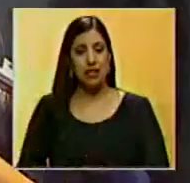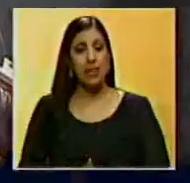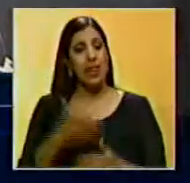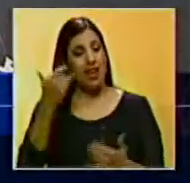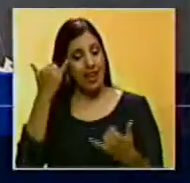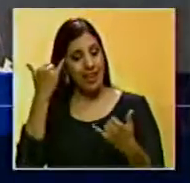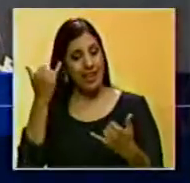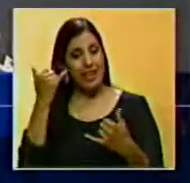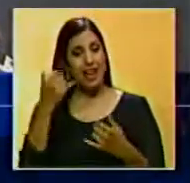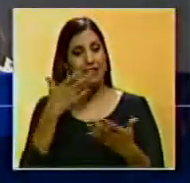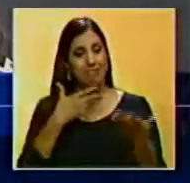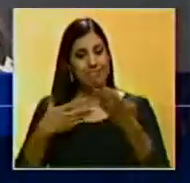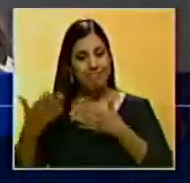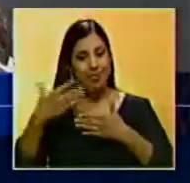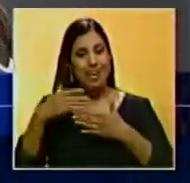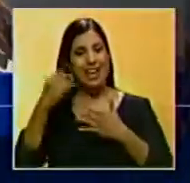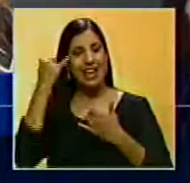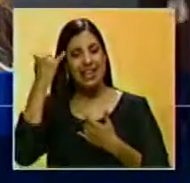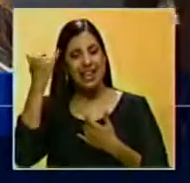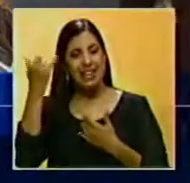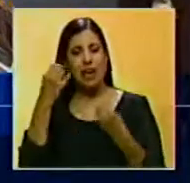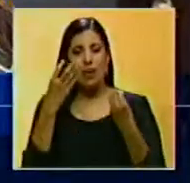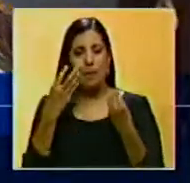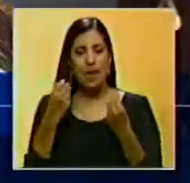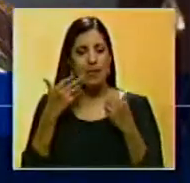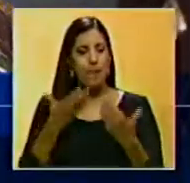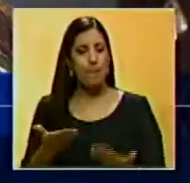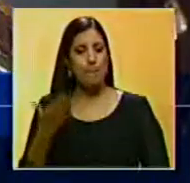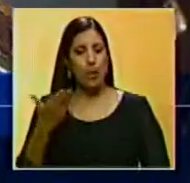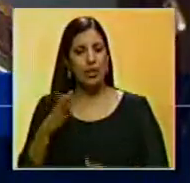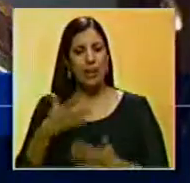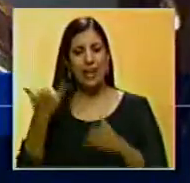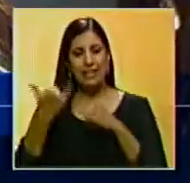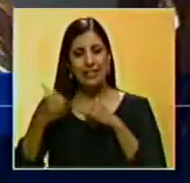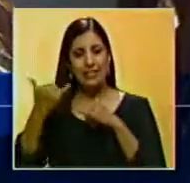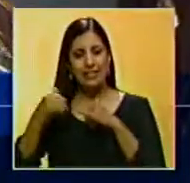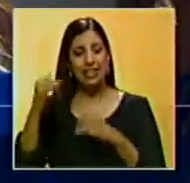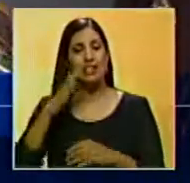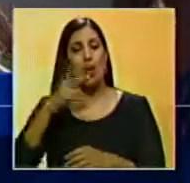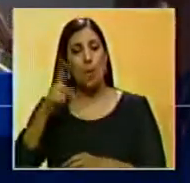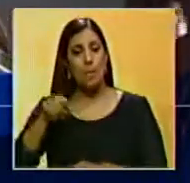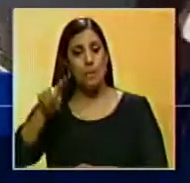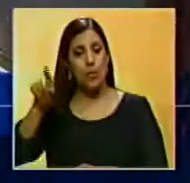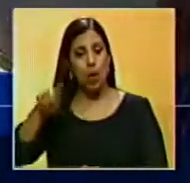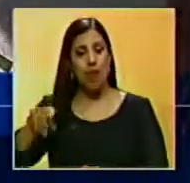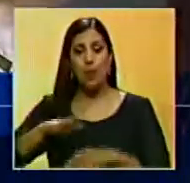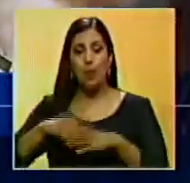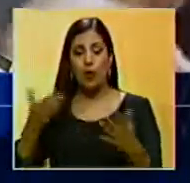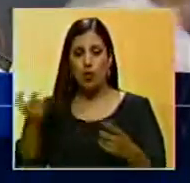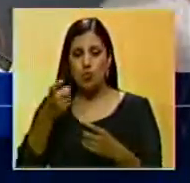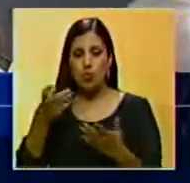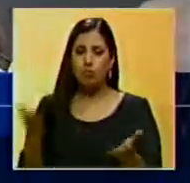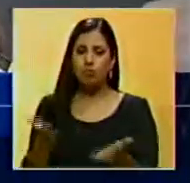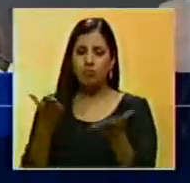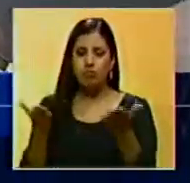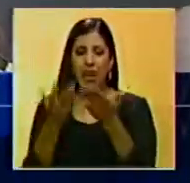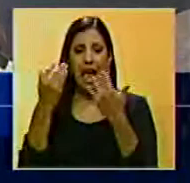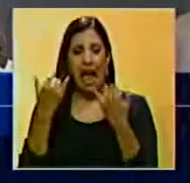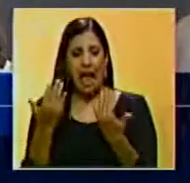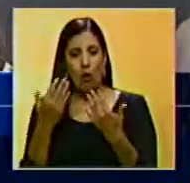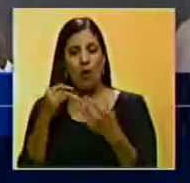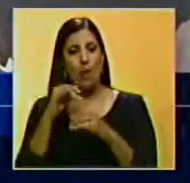la iniciativa de convivencia. Esta es una iniciativa muy importante para Cervecería Polar porque busca promover conductas